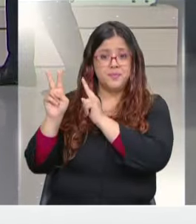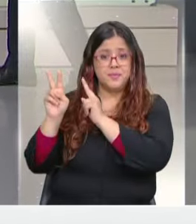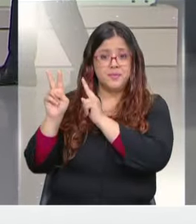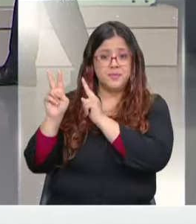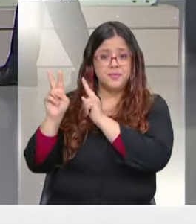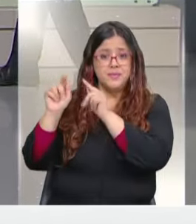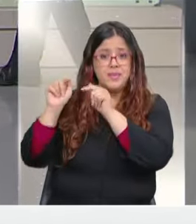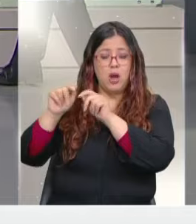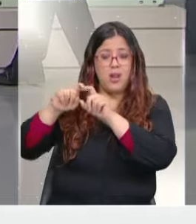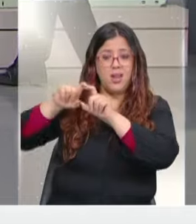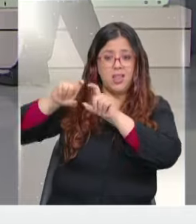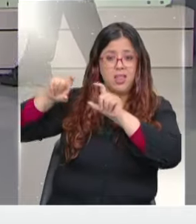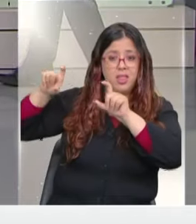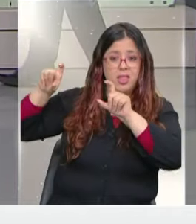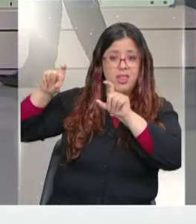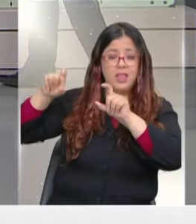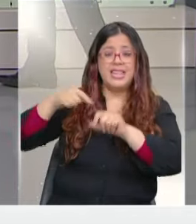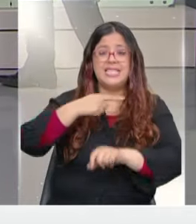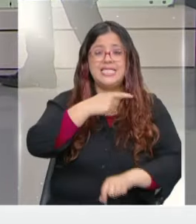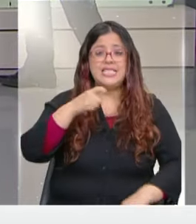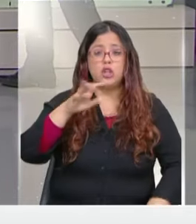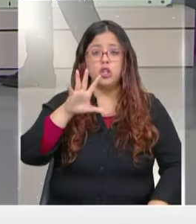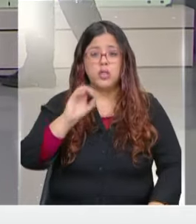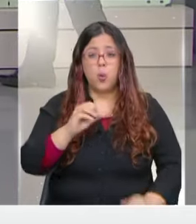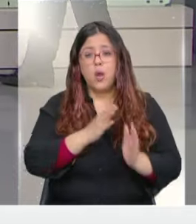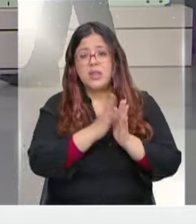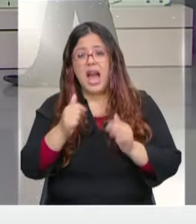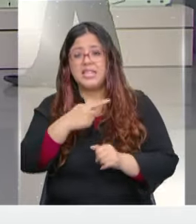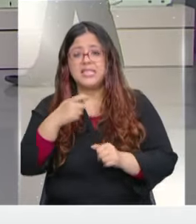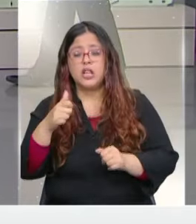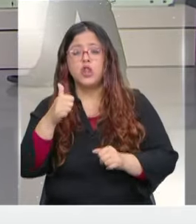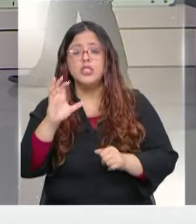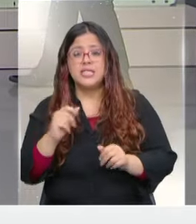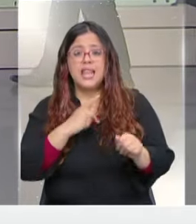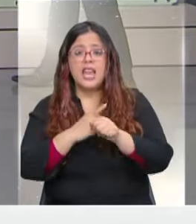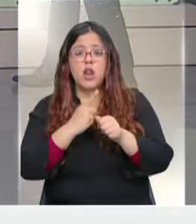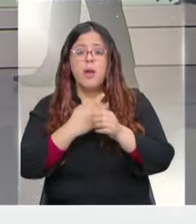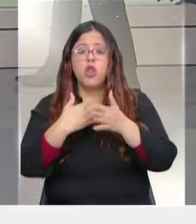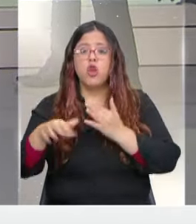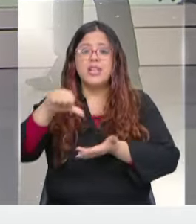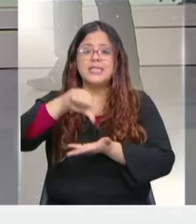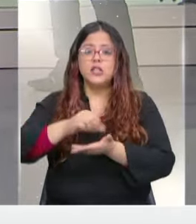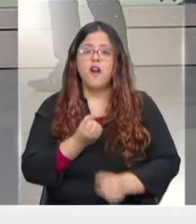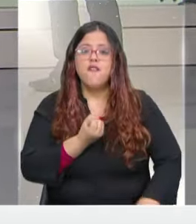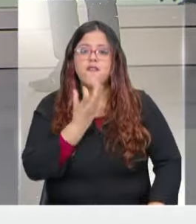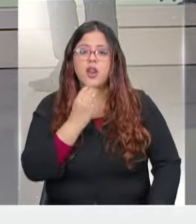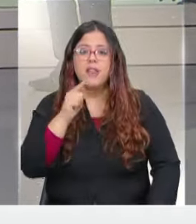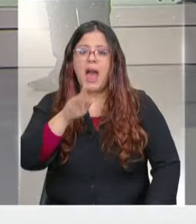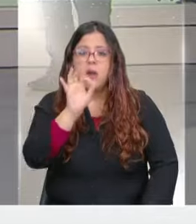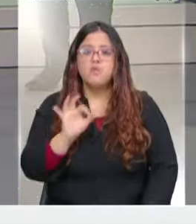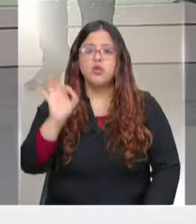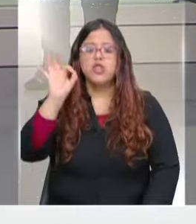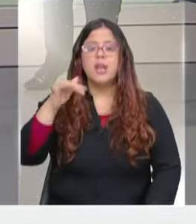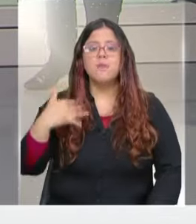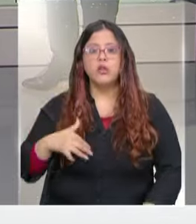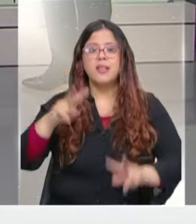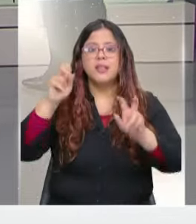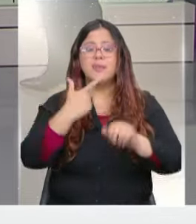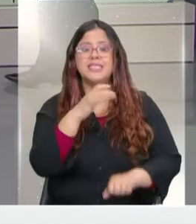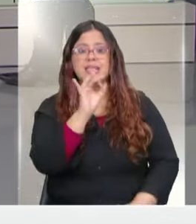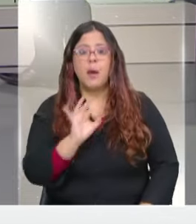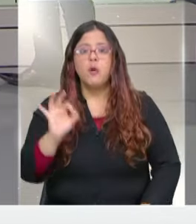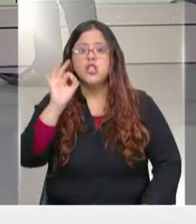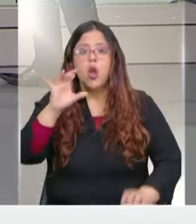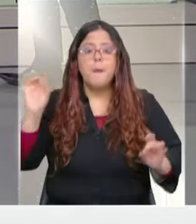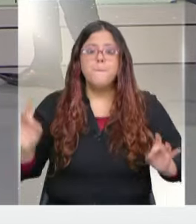a lo ancho de los 150, 160 kilómetros del centro de Florida, en donde hay un porcentaje del 70